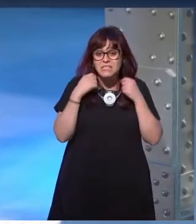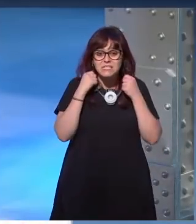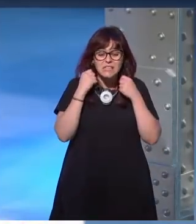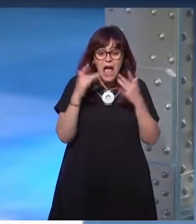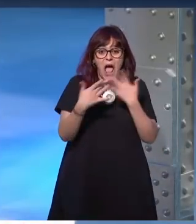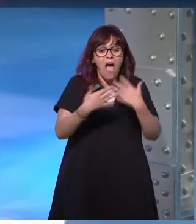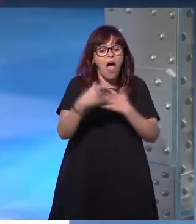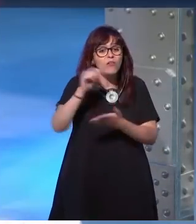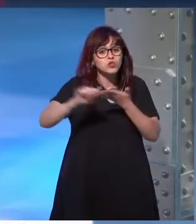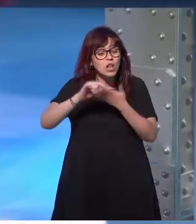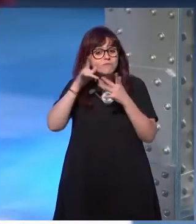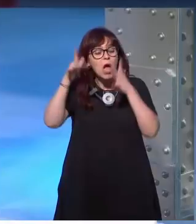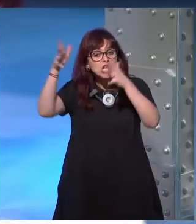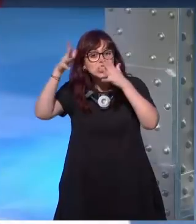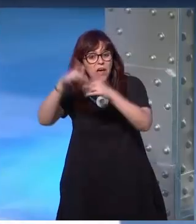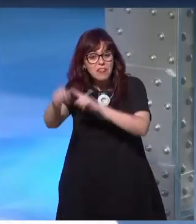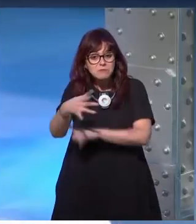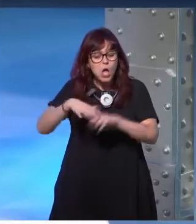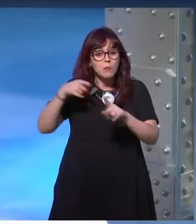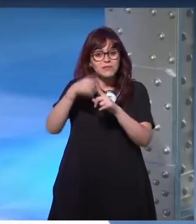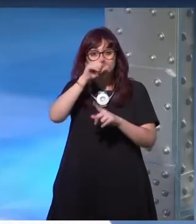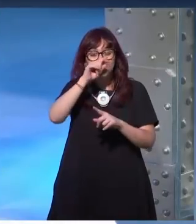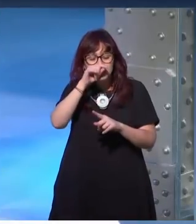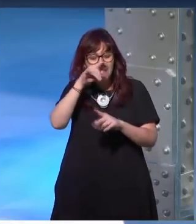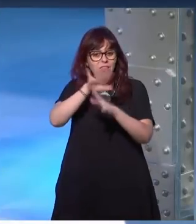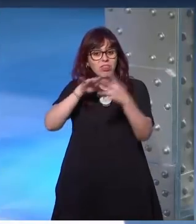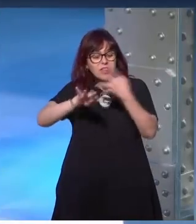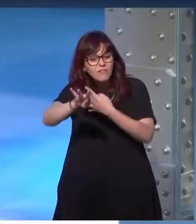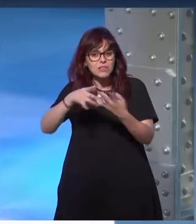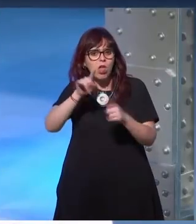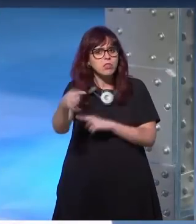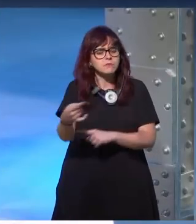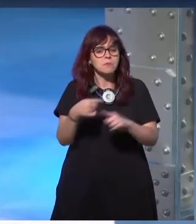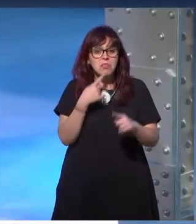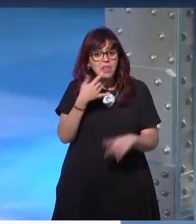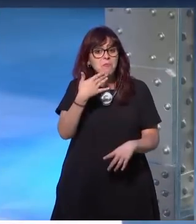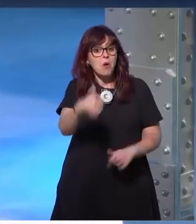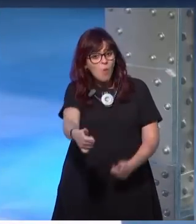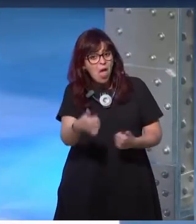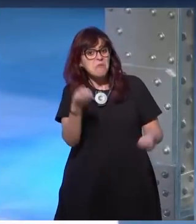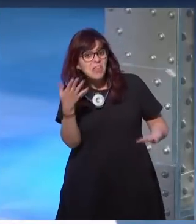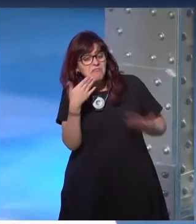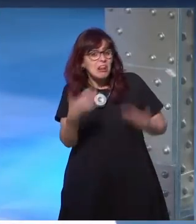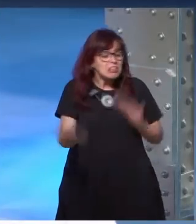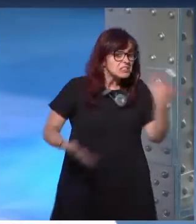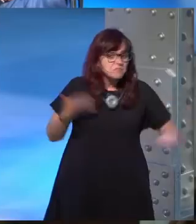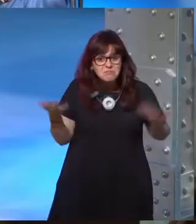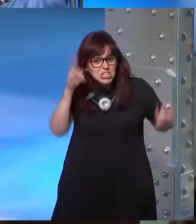hay autoras a las que le he dado consejos para filtrar lo de Twitter y me dicen guay tía gracias en fin